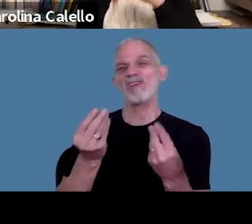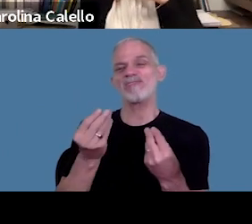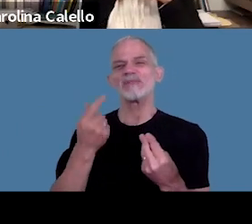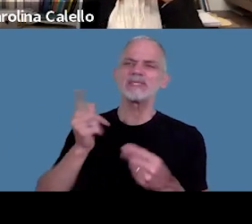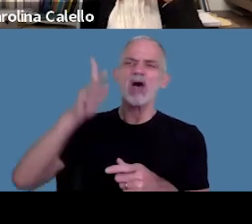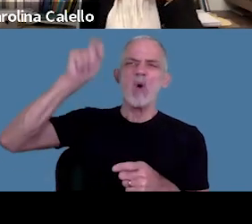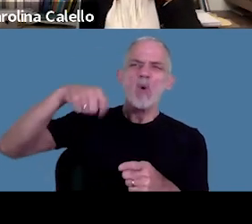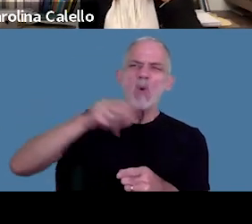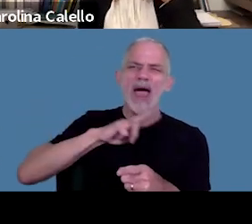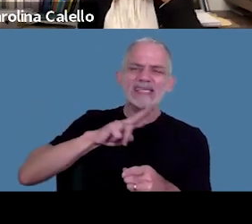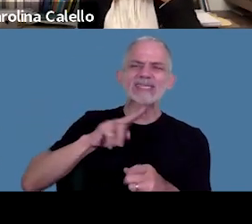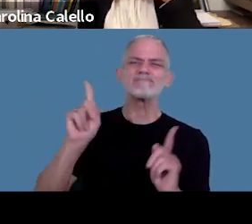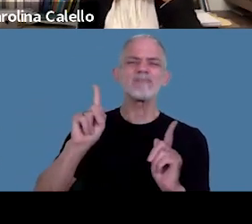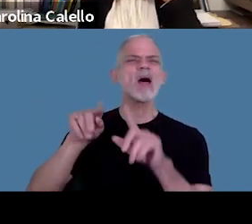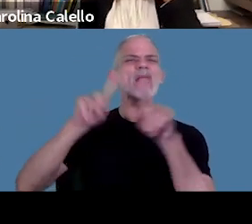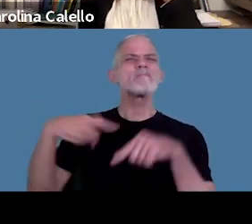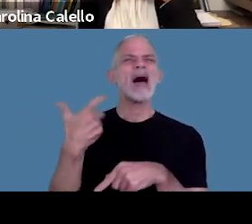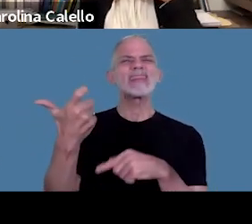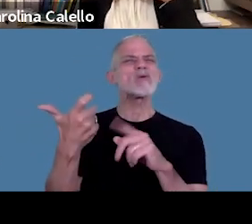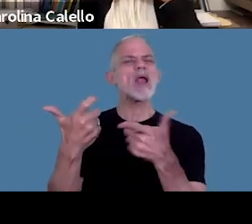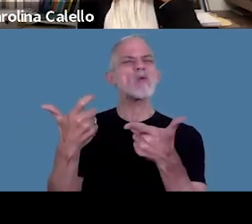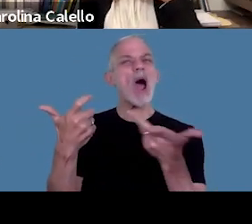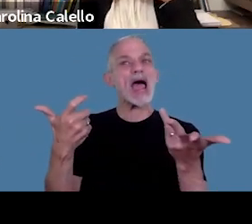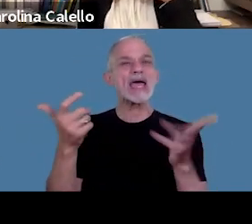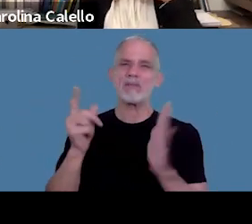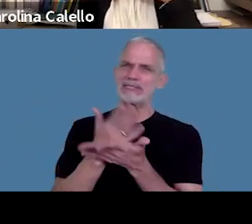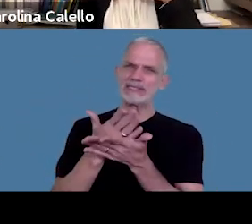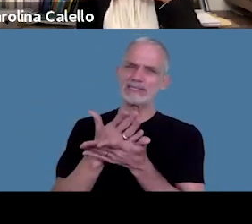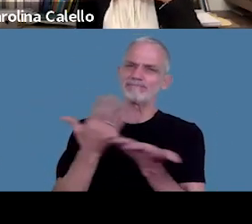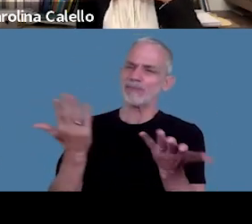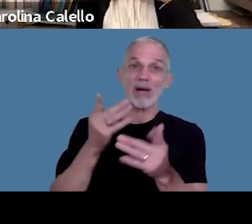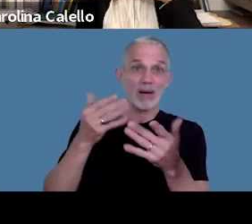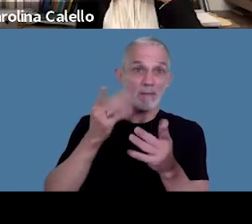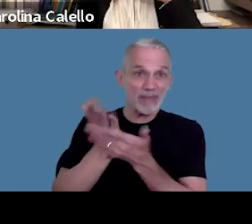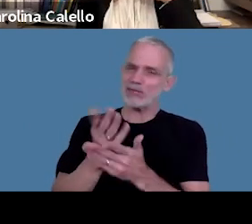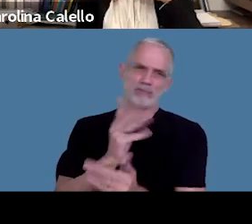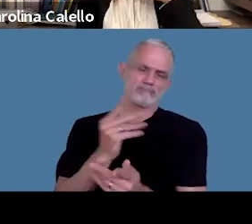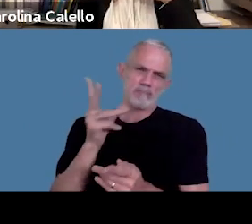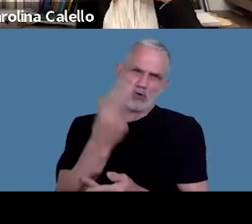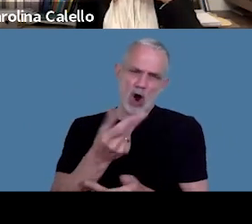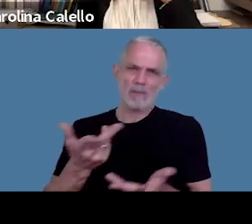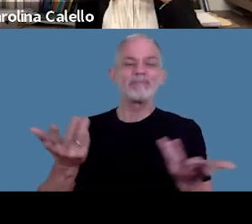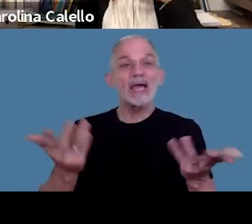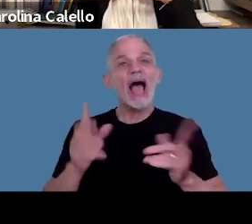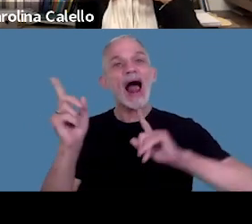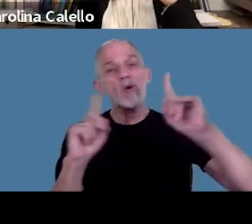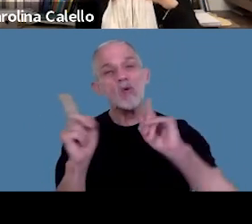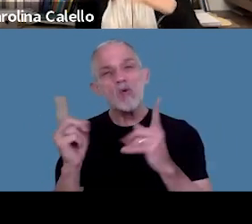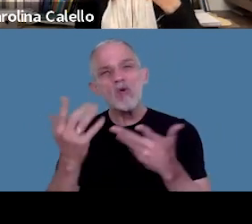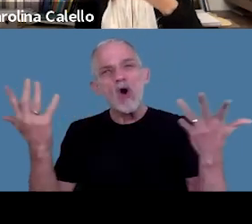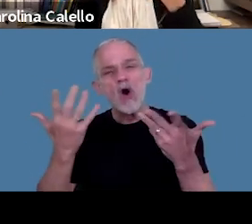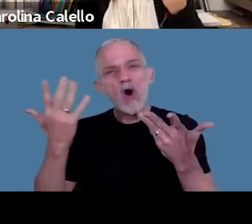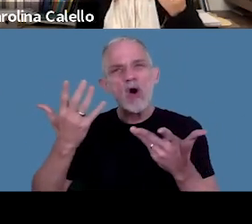jueza administrativa no tenía matrícula que han sido desechados hay algún caso o